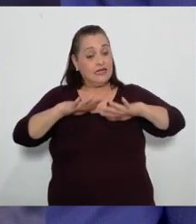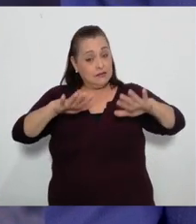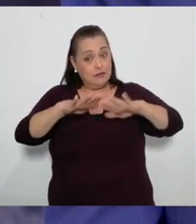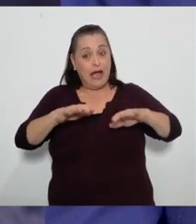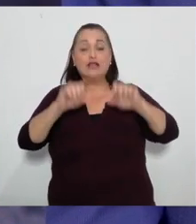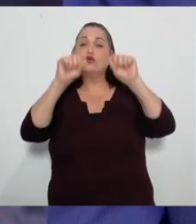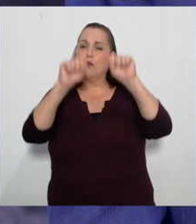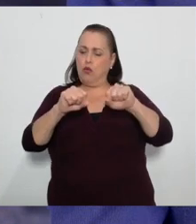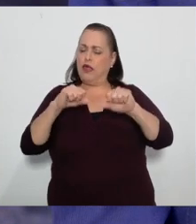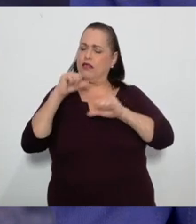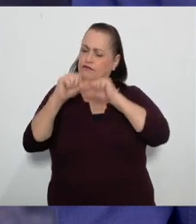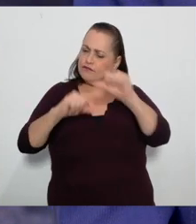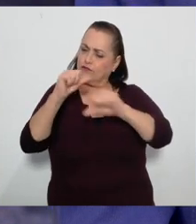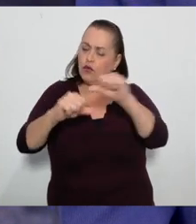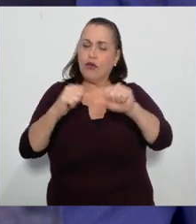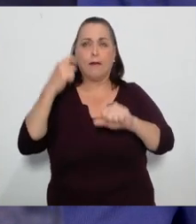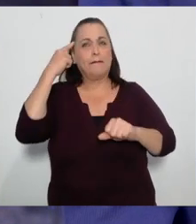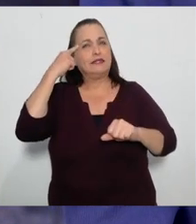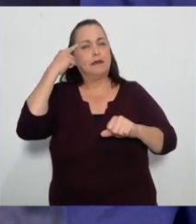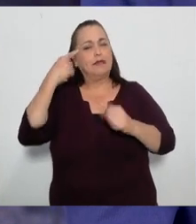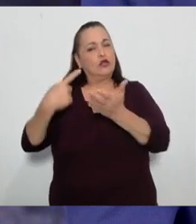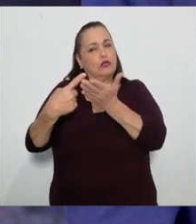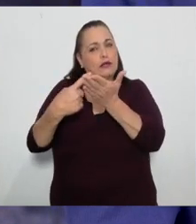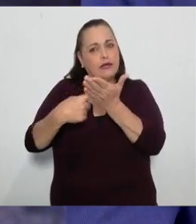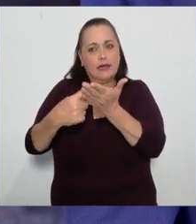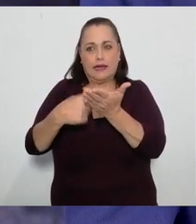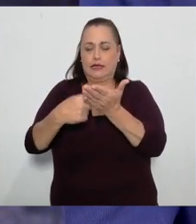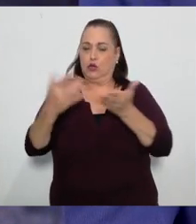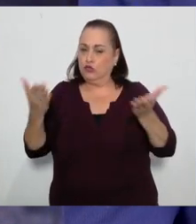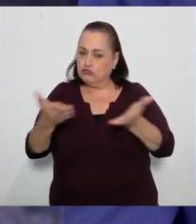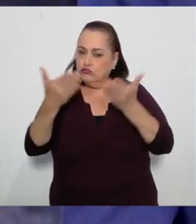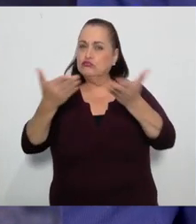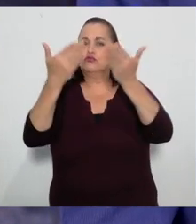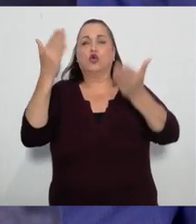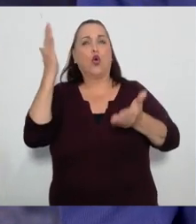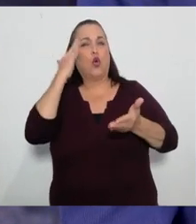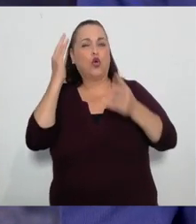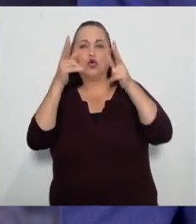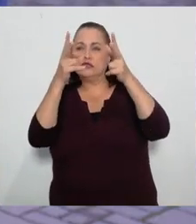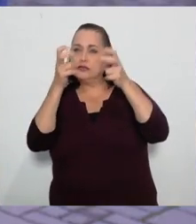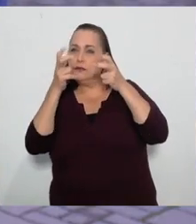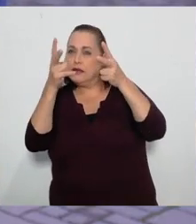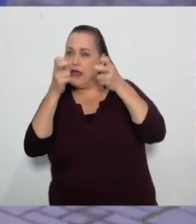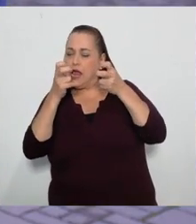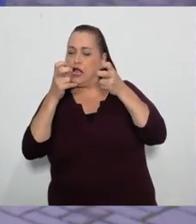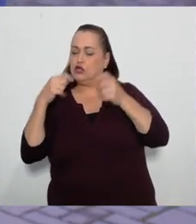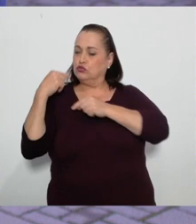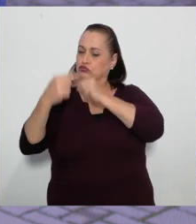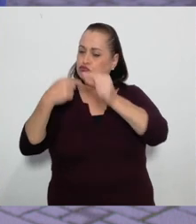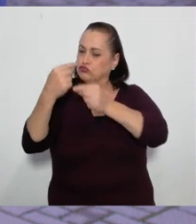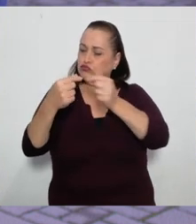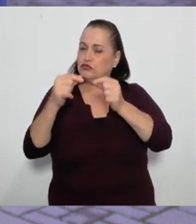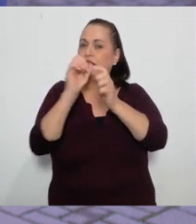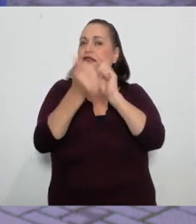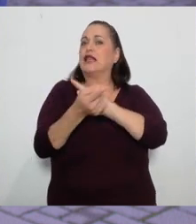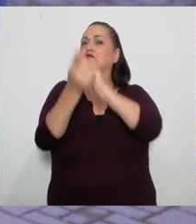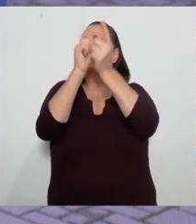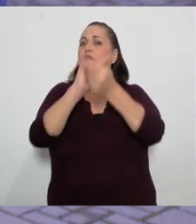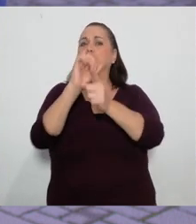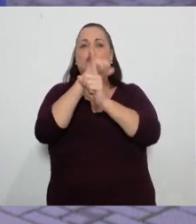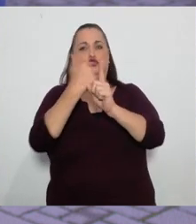un espacio donde se forja el pensamiento crítico, se nutre el conocimiento y se gesta la transformación social.